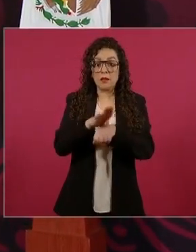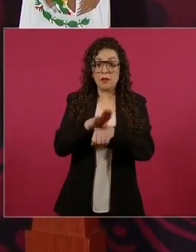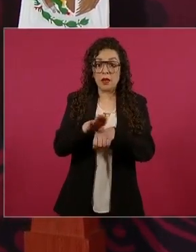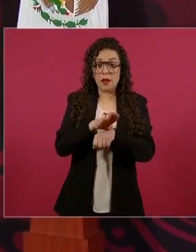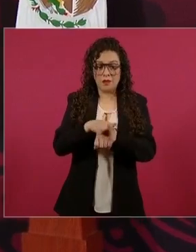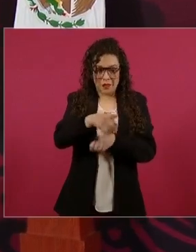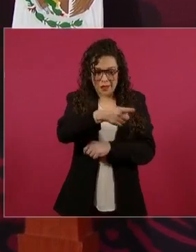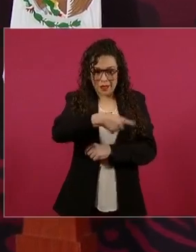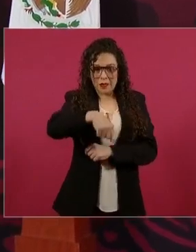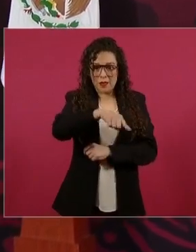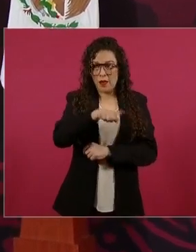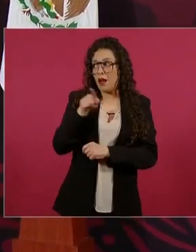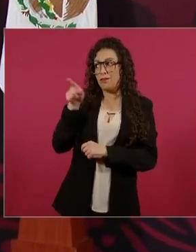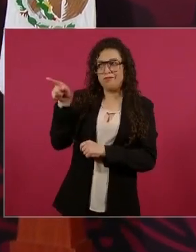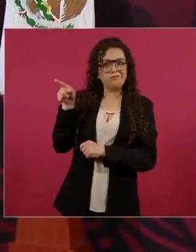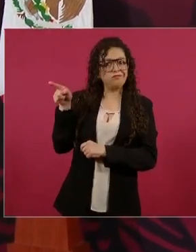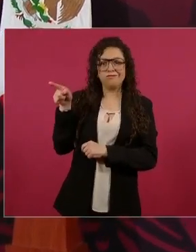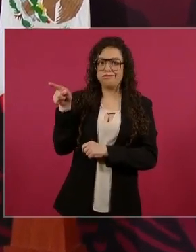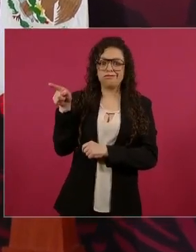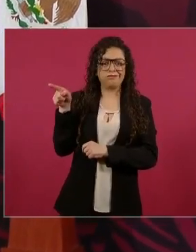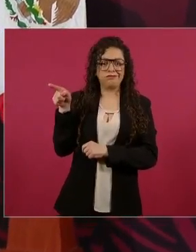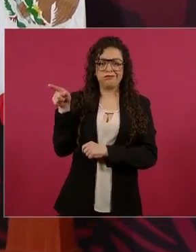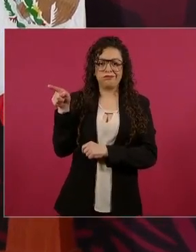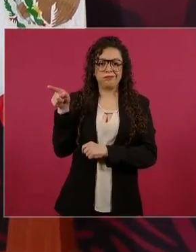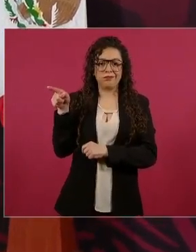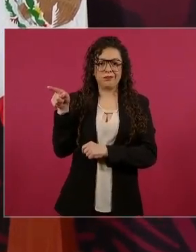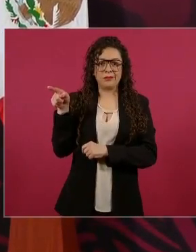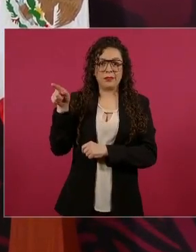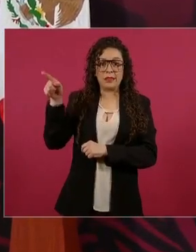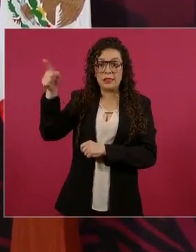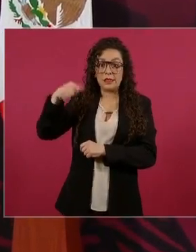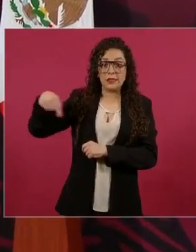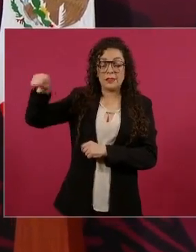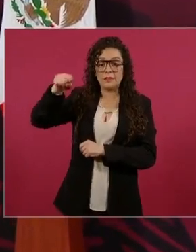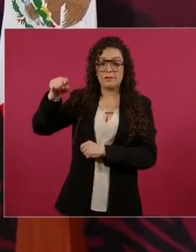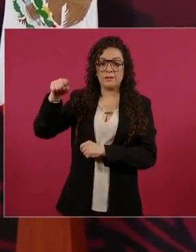No es así el Poder Judicial en general, no, es la élite,